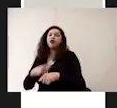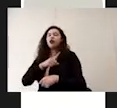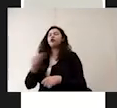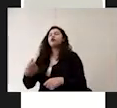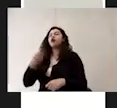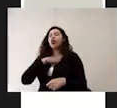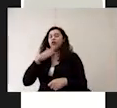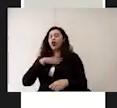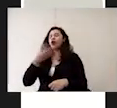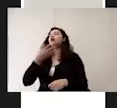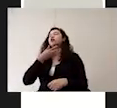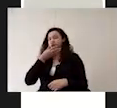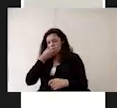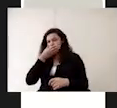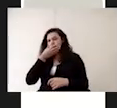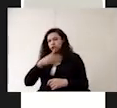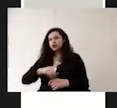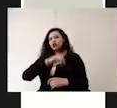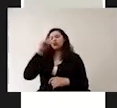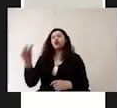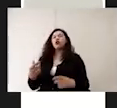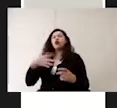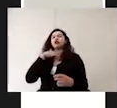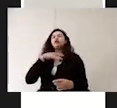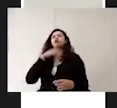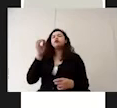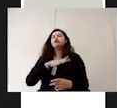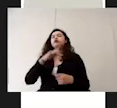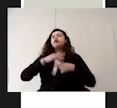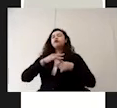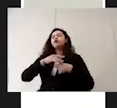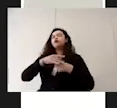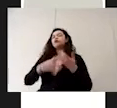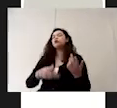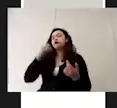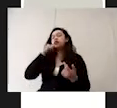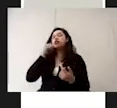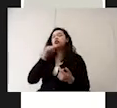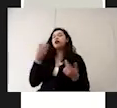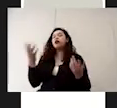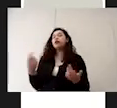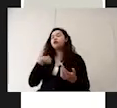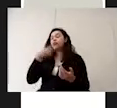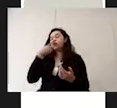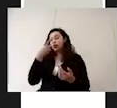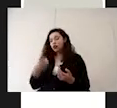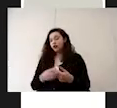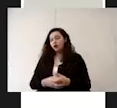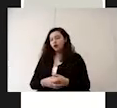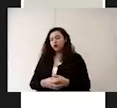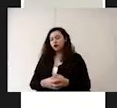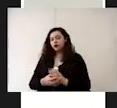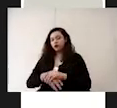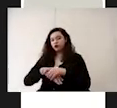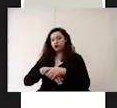estornudar después de estar en contacto con la basura y siempre que las manos visiblemente estén sucias